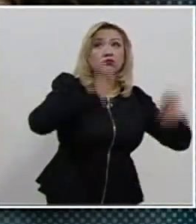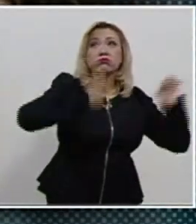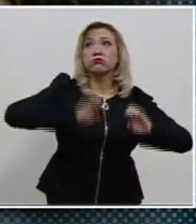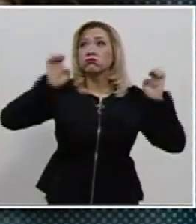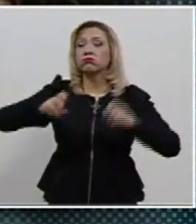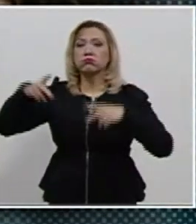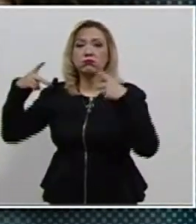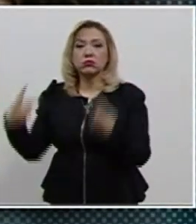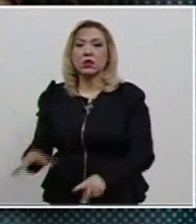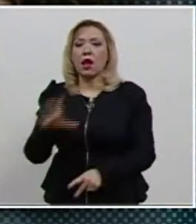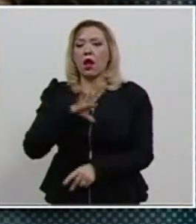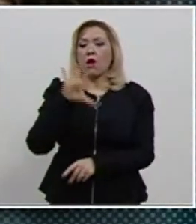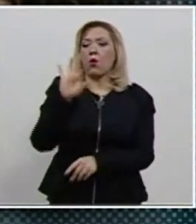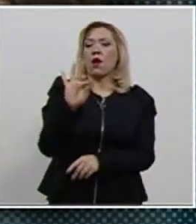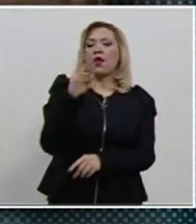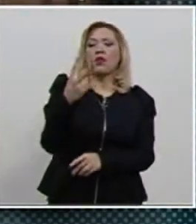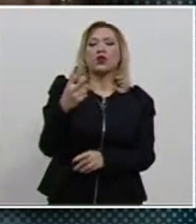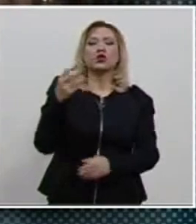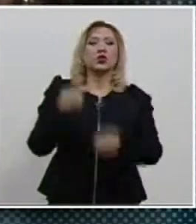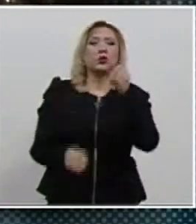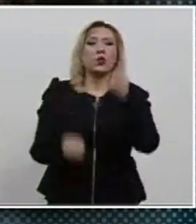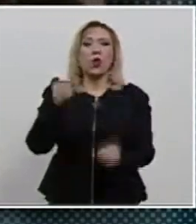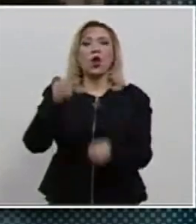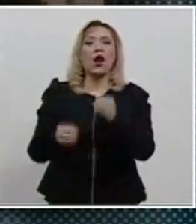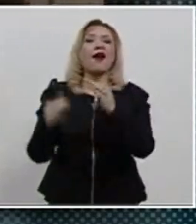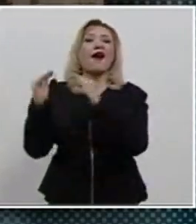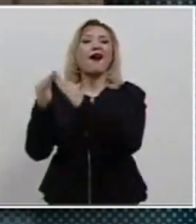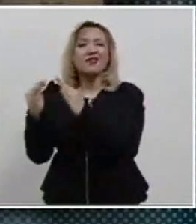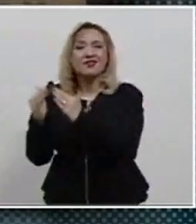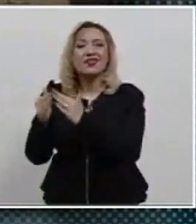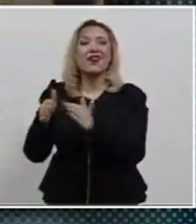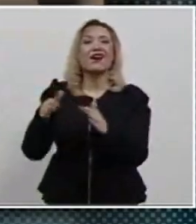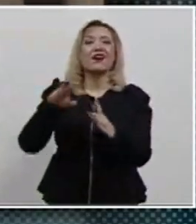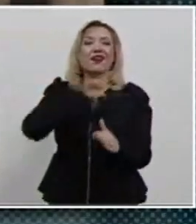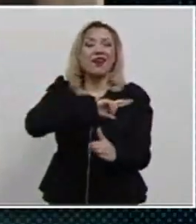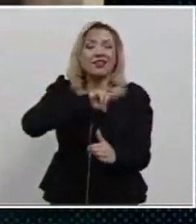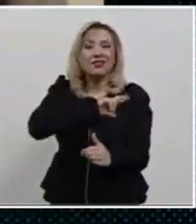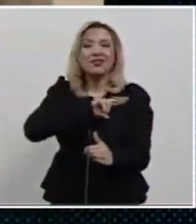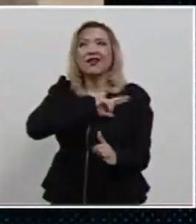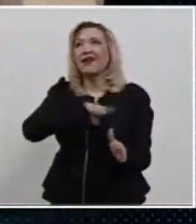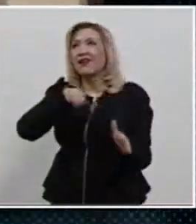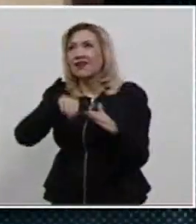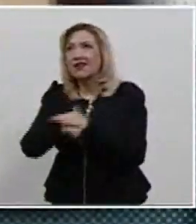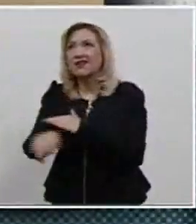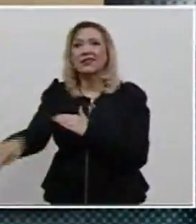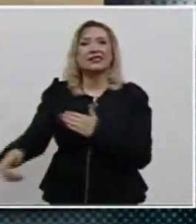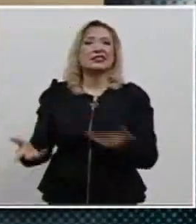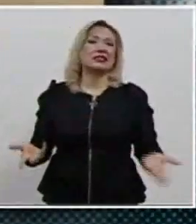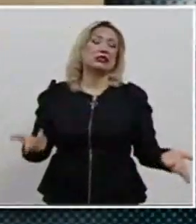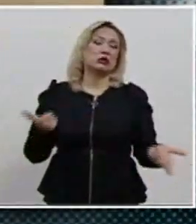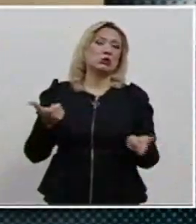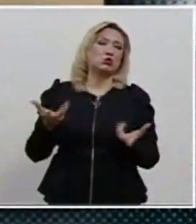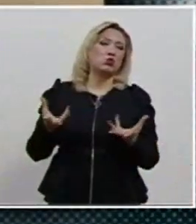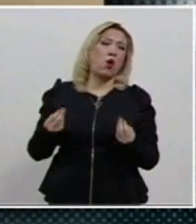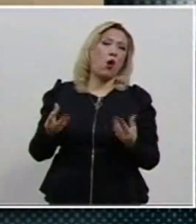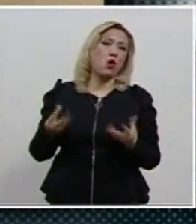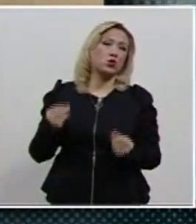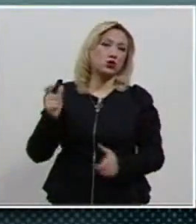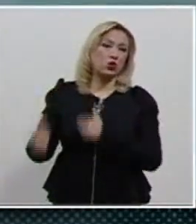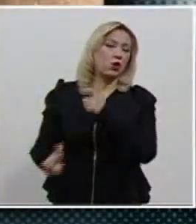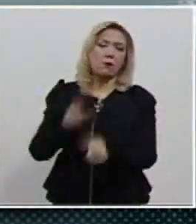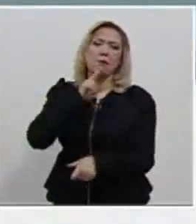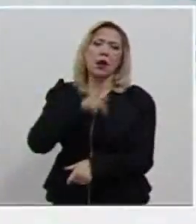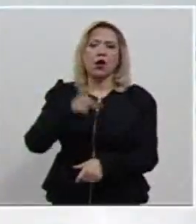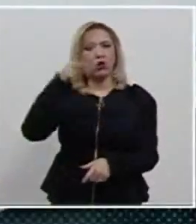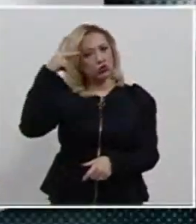42 tribunales se encuentran en casas y bodegas rentadas para las que se destina una cantidad importante del presupuesto.